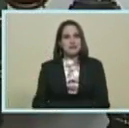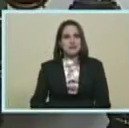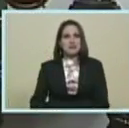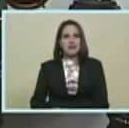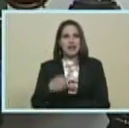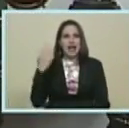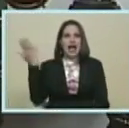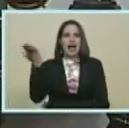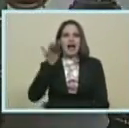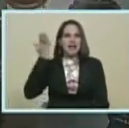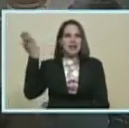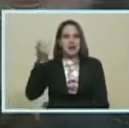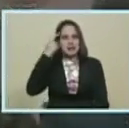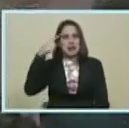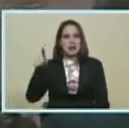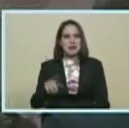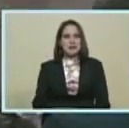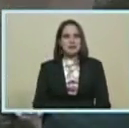Saben a Cazabe